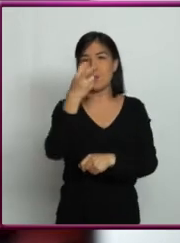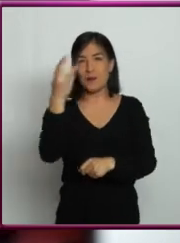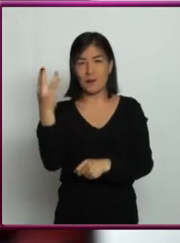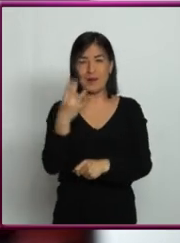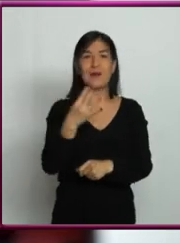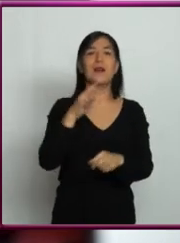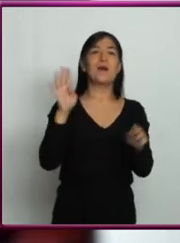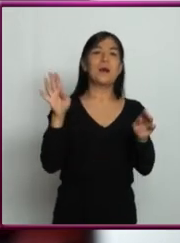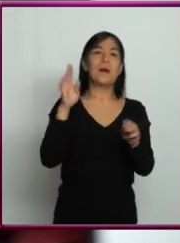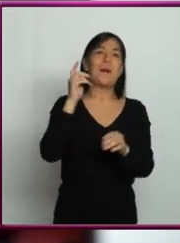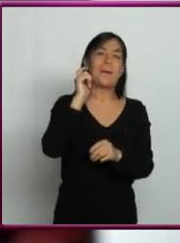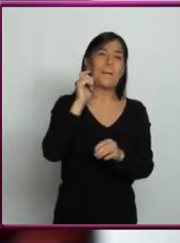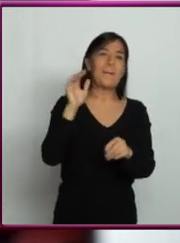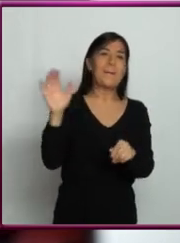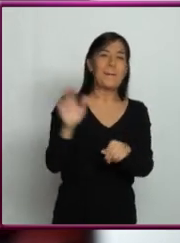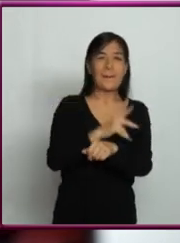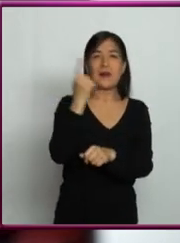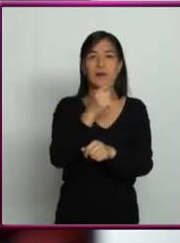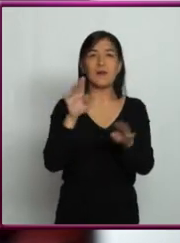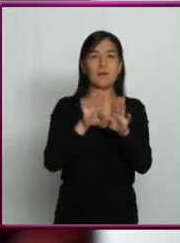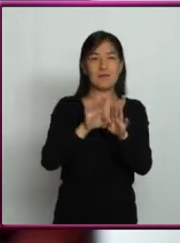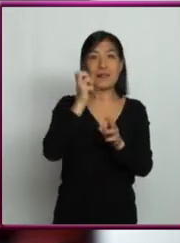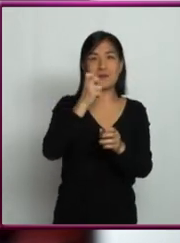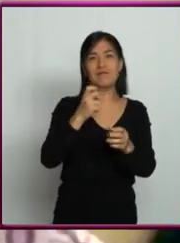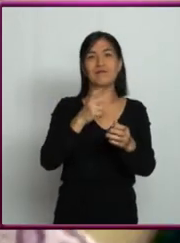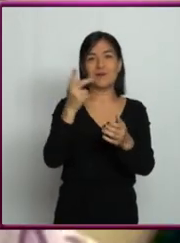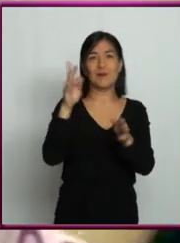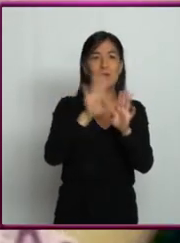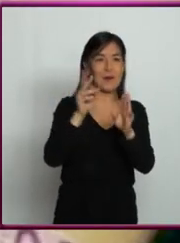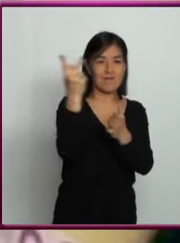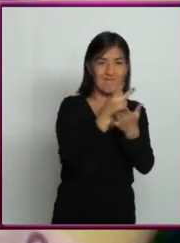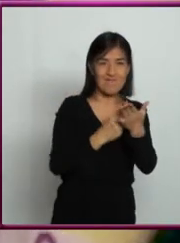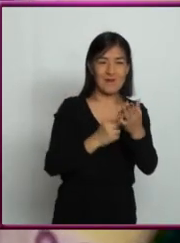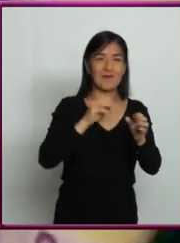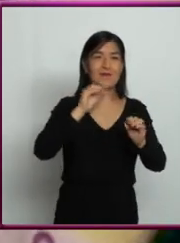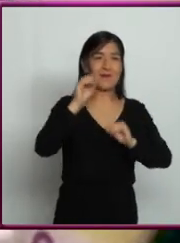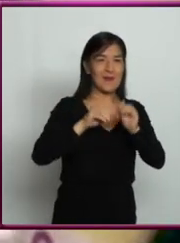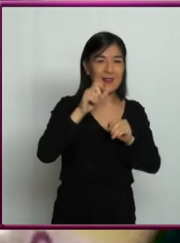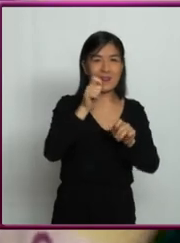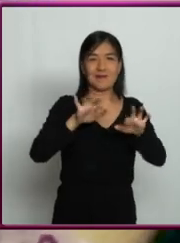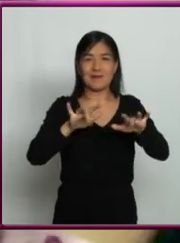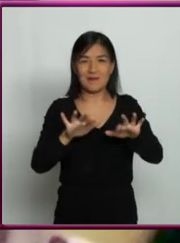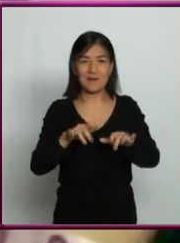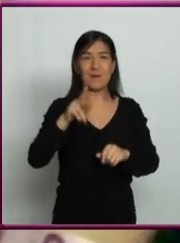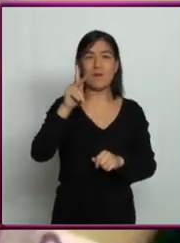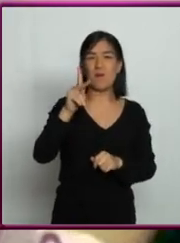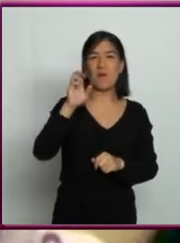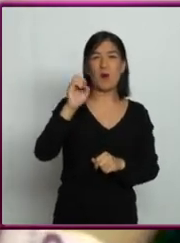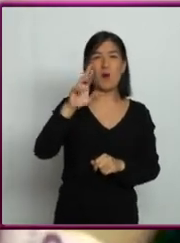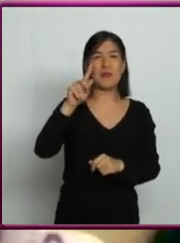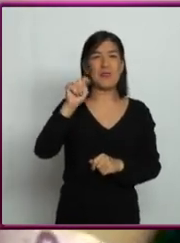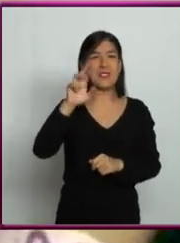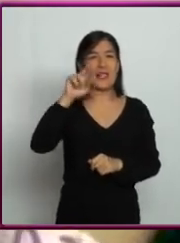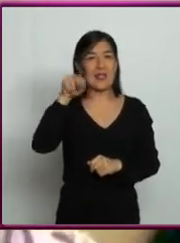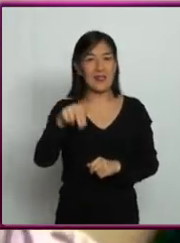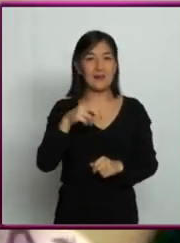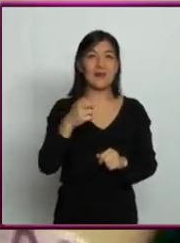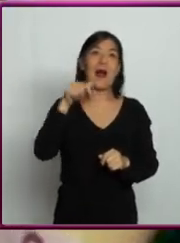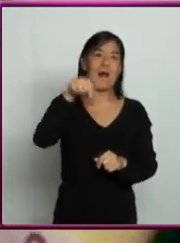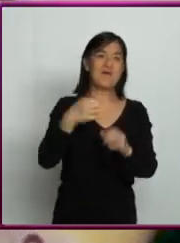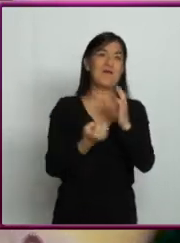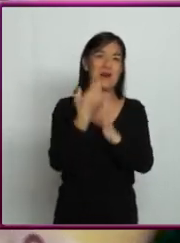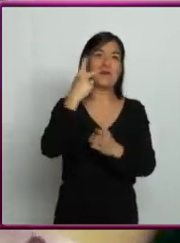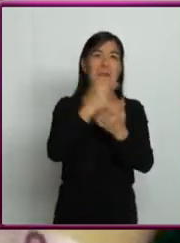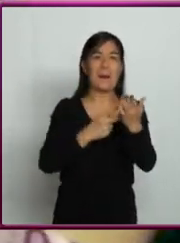modelos que se programan en computadora, con programas como Fortran, programas ahora más